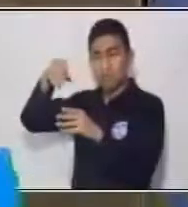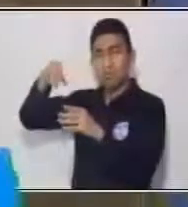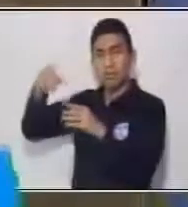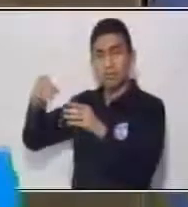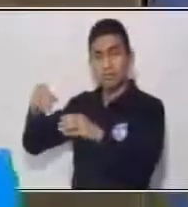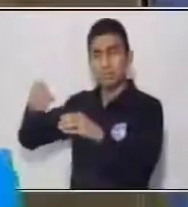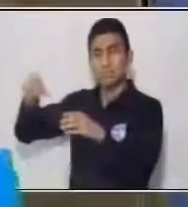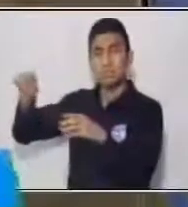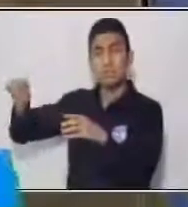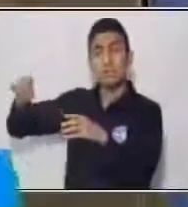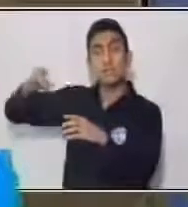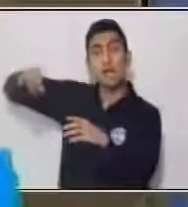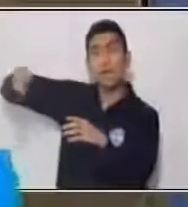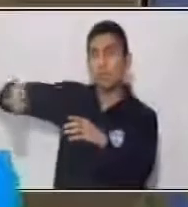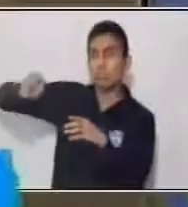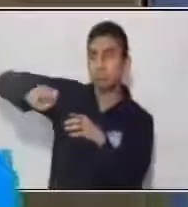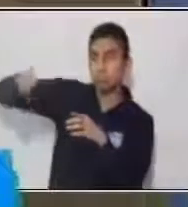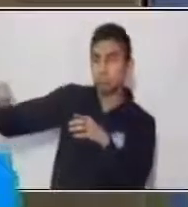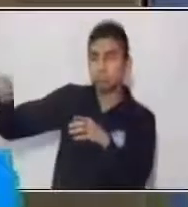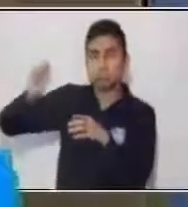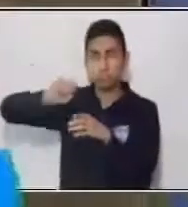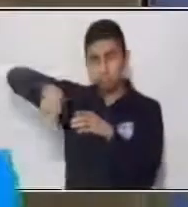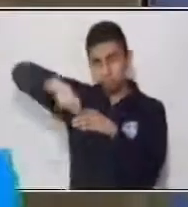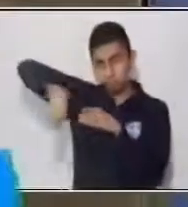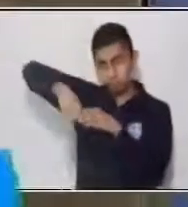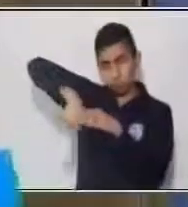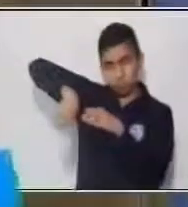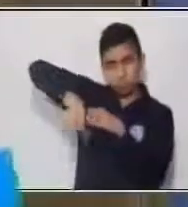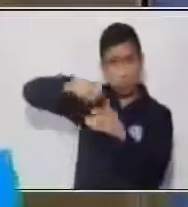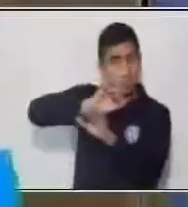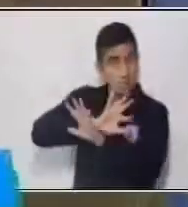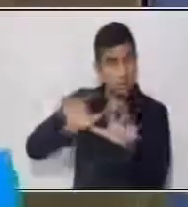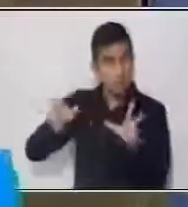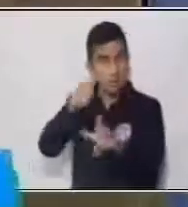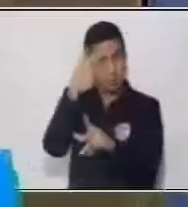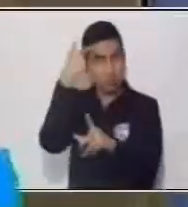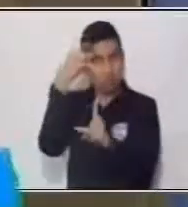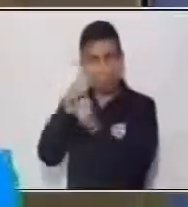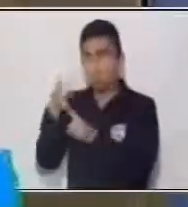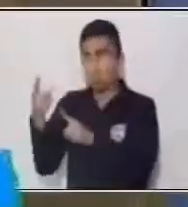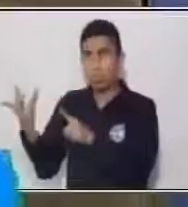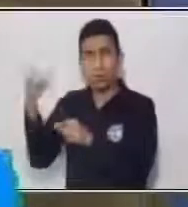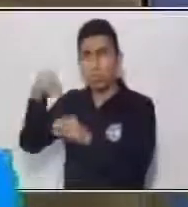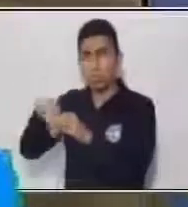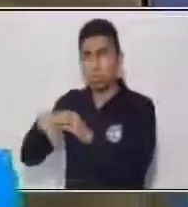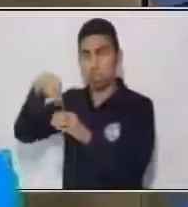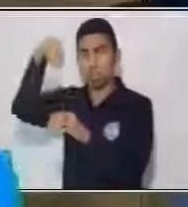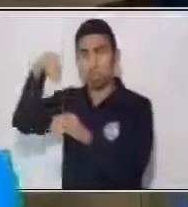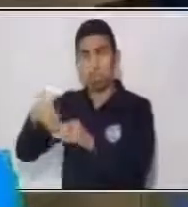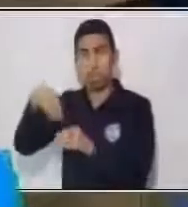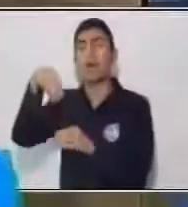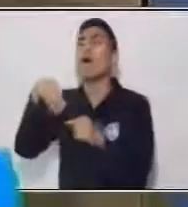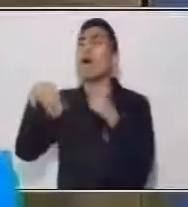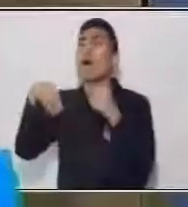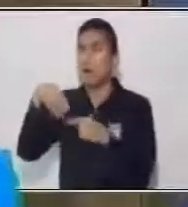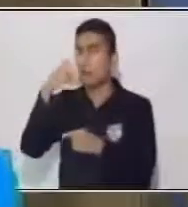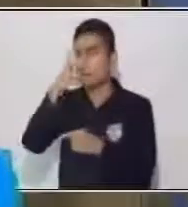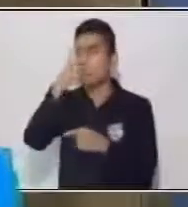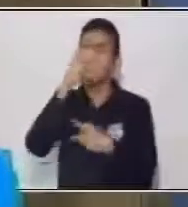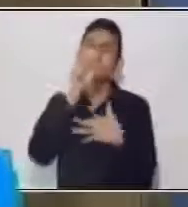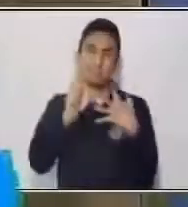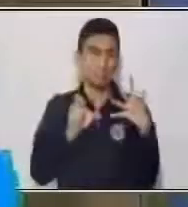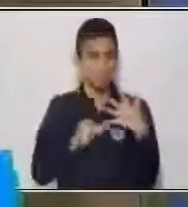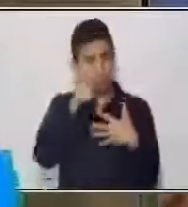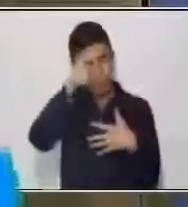disolverlo y depositar el huevo, el huevo flotó. Entonces, esas son observaciones que yo